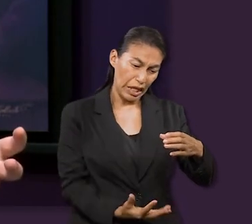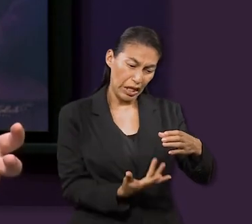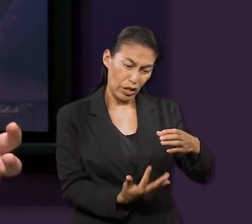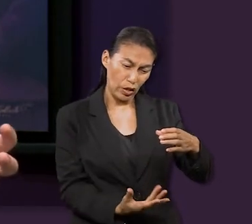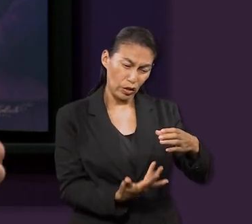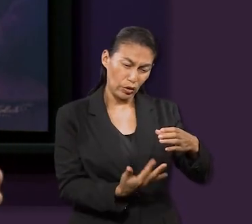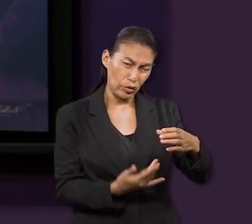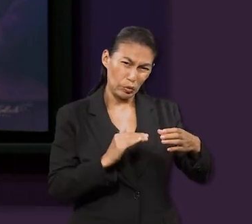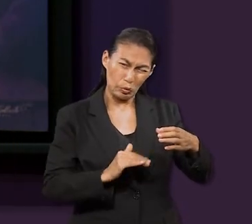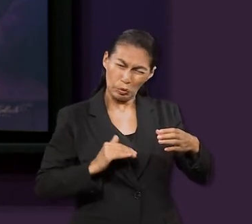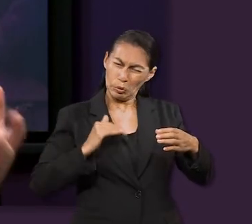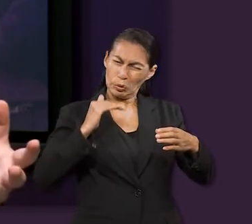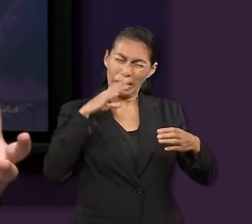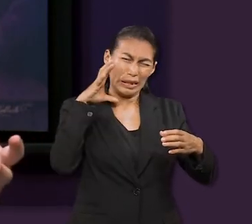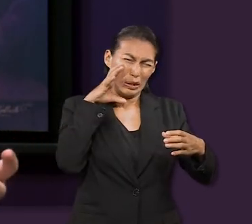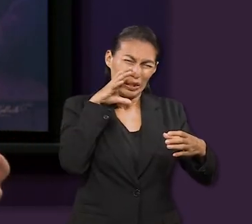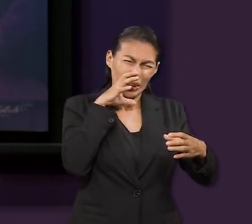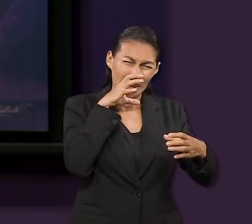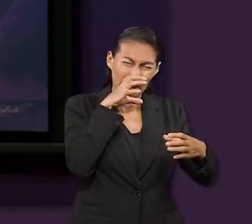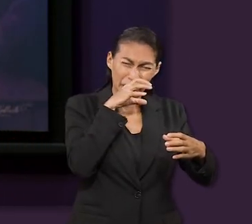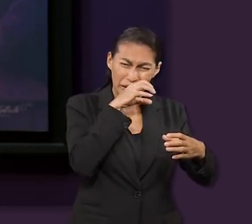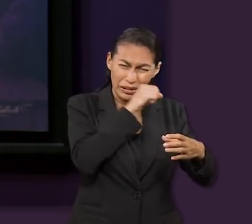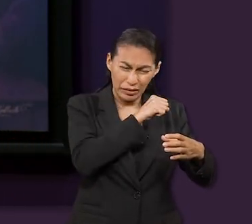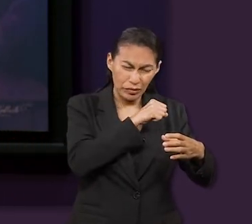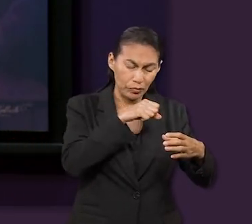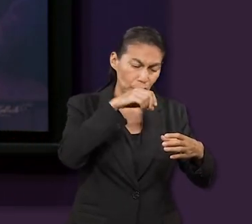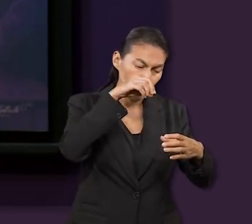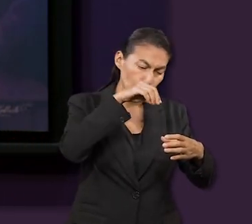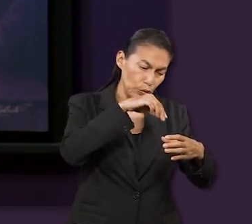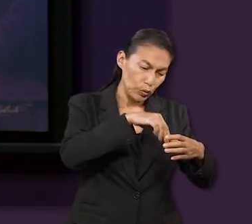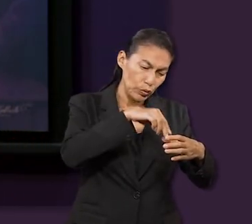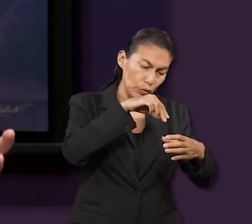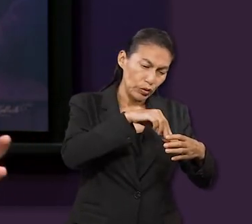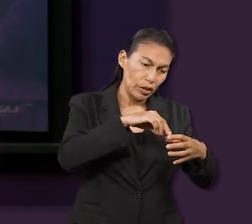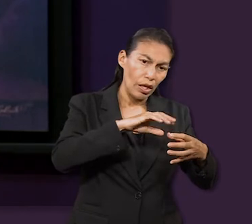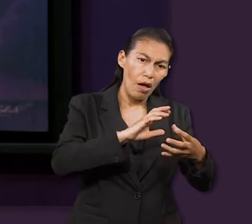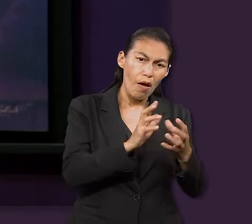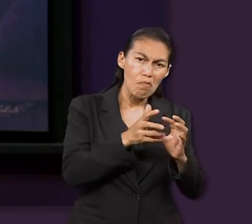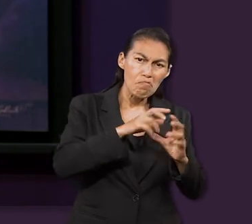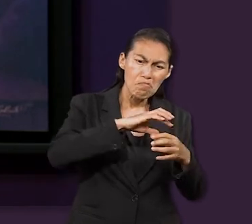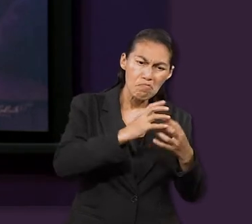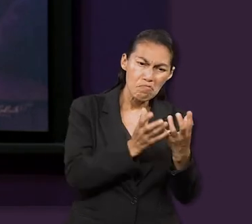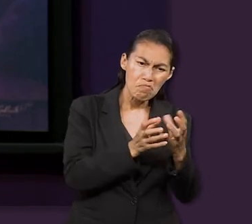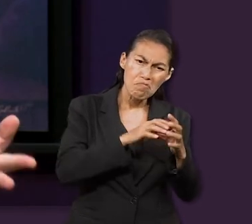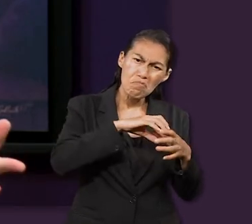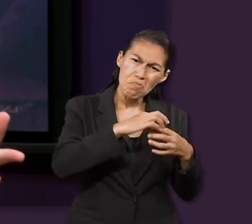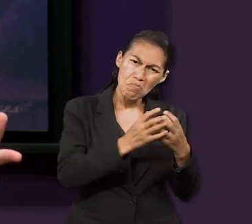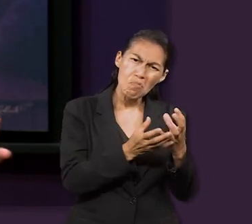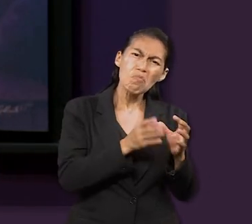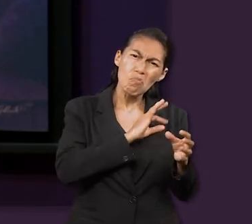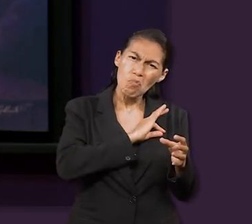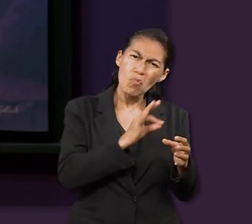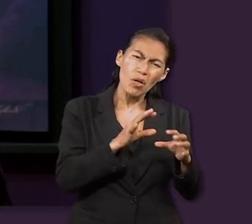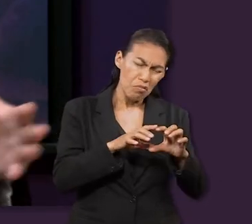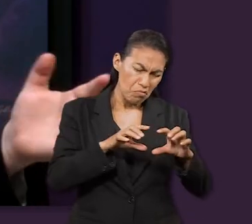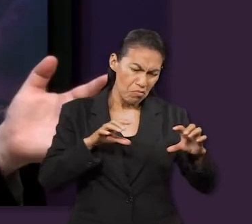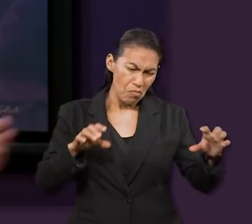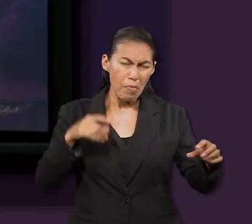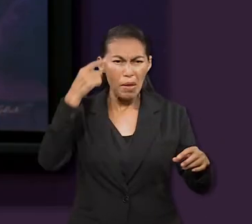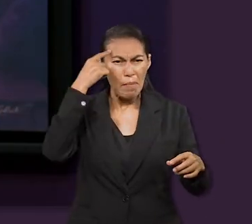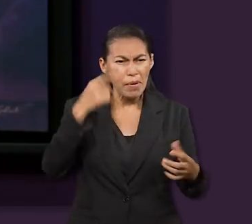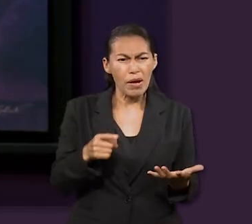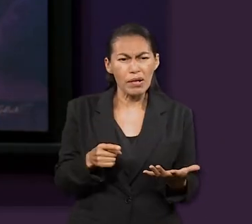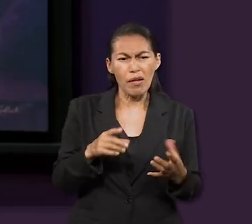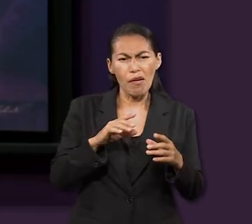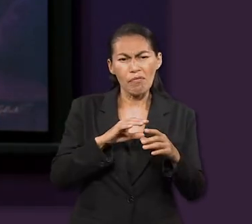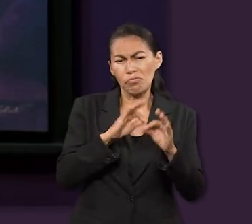recipiente que colocan a temperaturas altísimas. Y además de que lo purifica, lo permite ser moldeado para darle la forma del